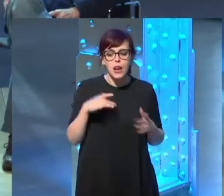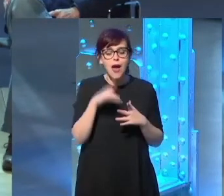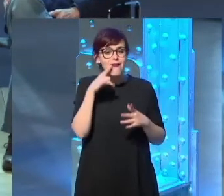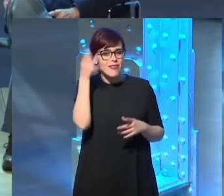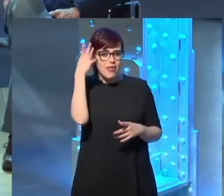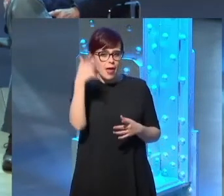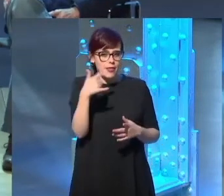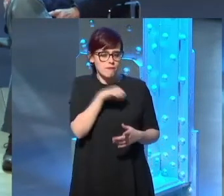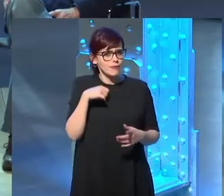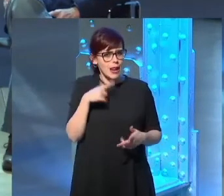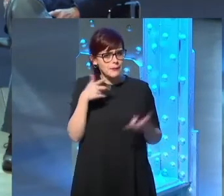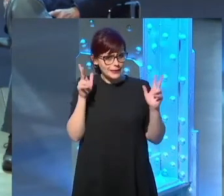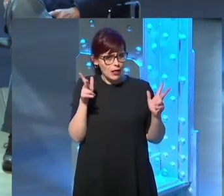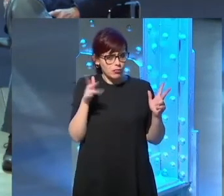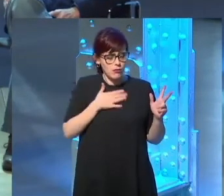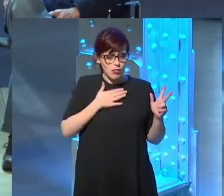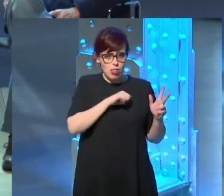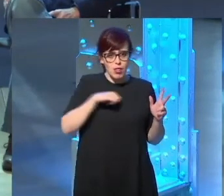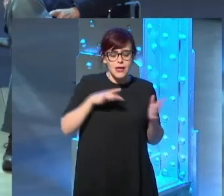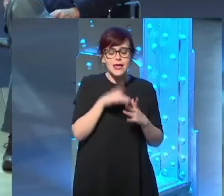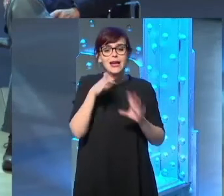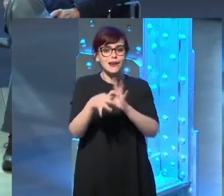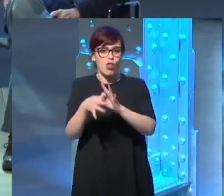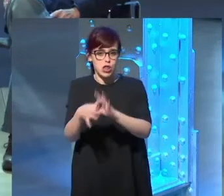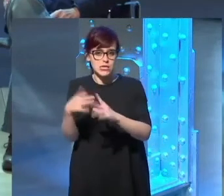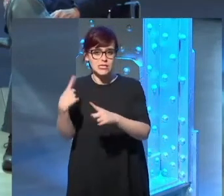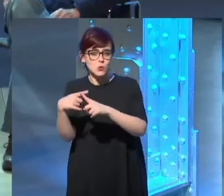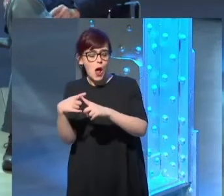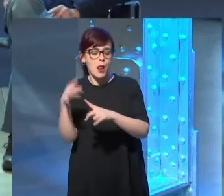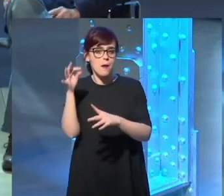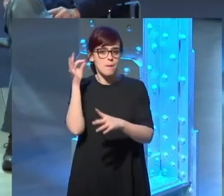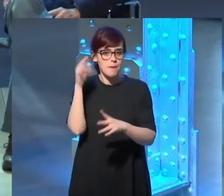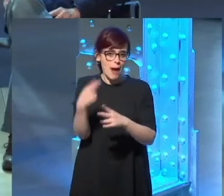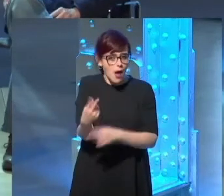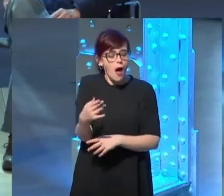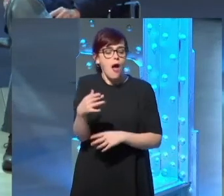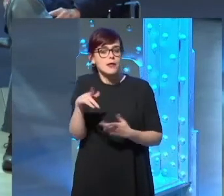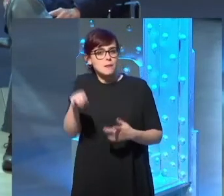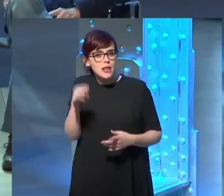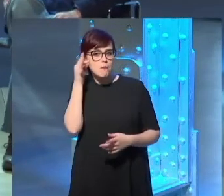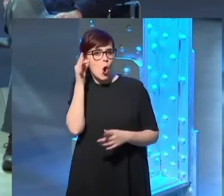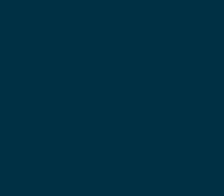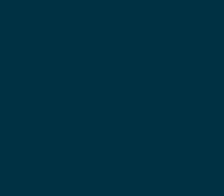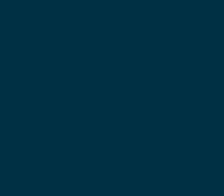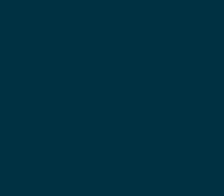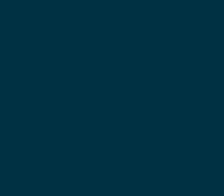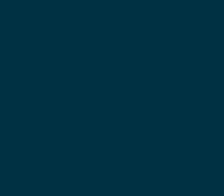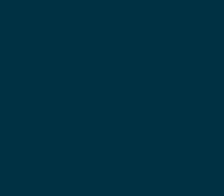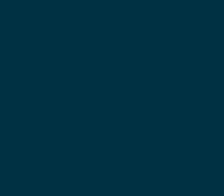libertad del individuo y las relaciones de pareja y sexuales y el tema de la mujer, eso yo creo que ha quedado. Y eso es muy positivo.